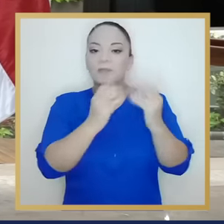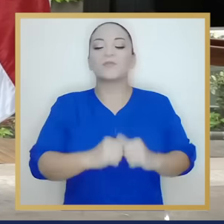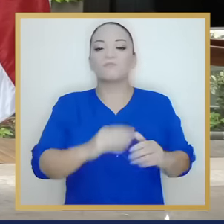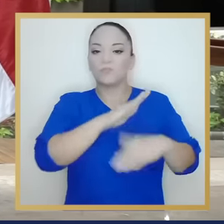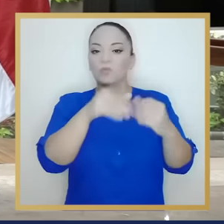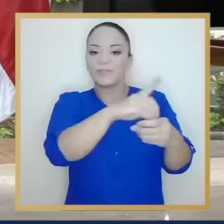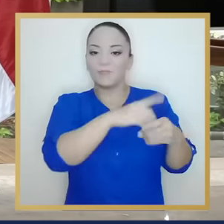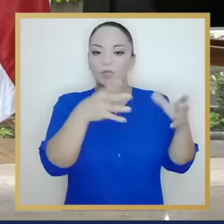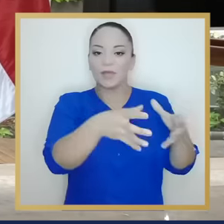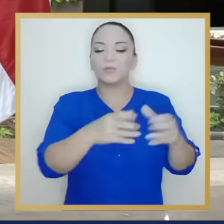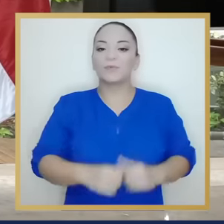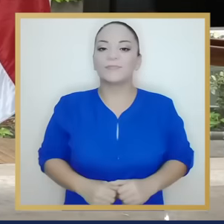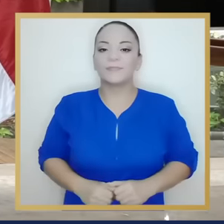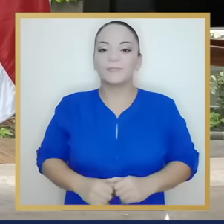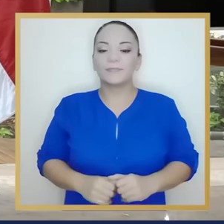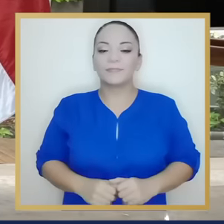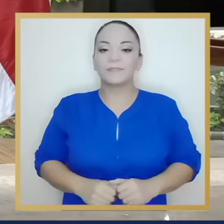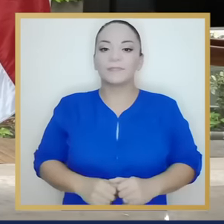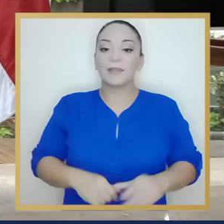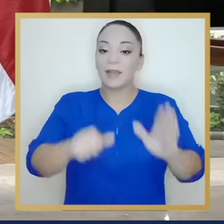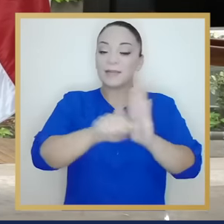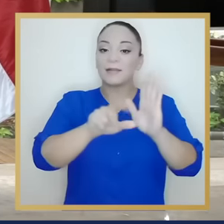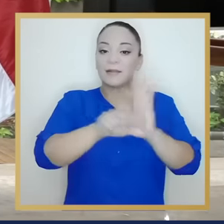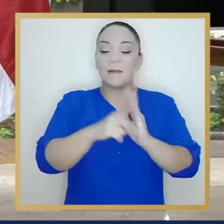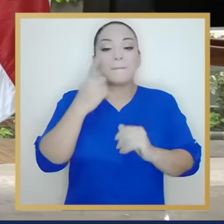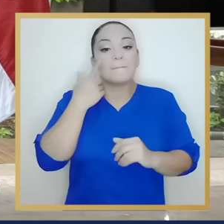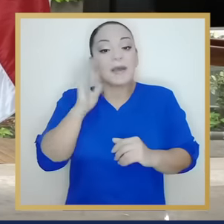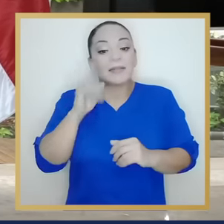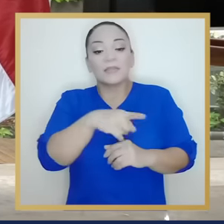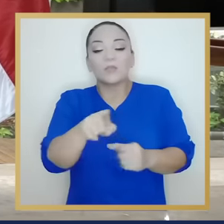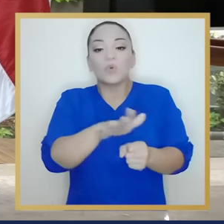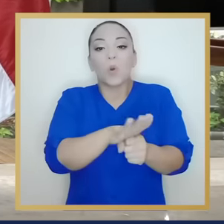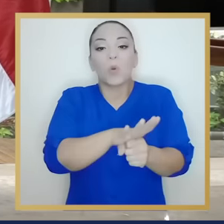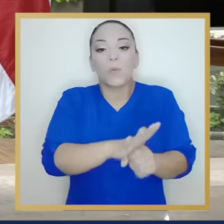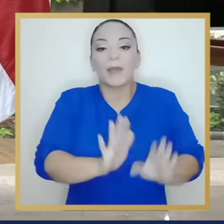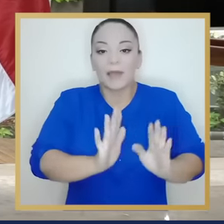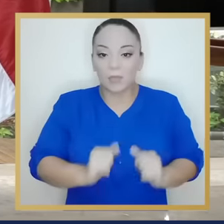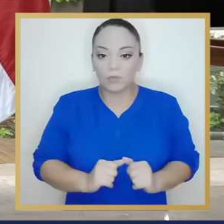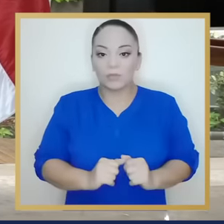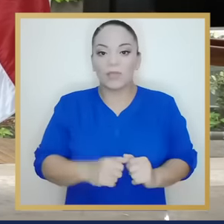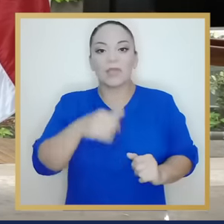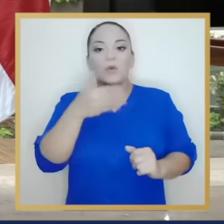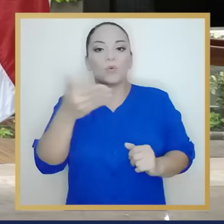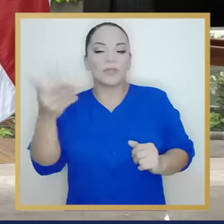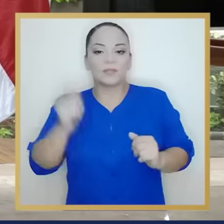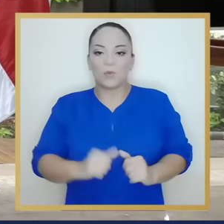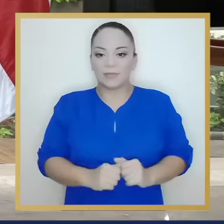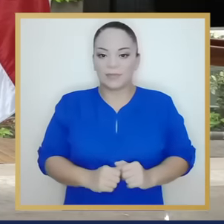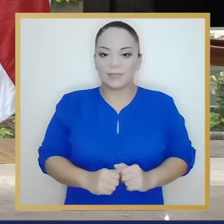de comisión y de plenario. La Asamblea pareciera estar muy ocupada